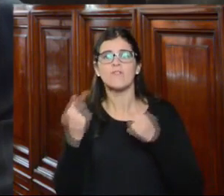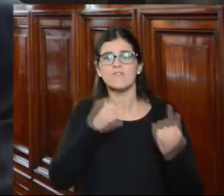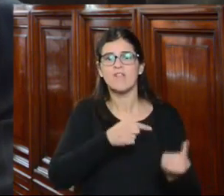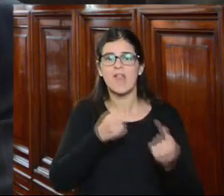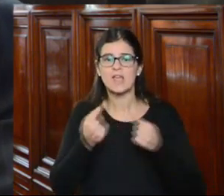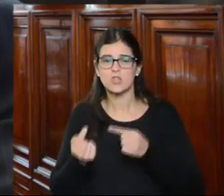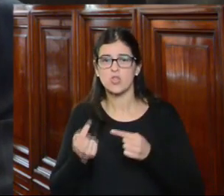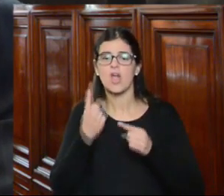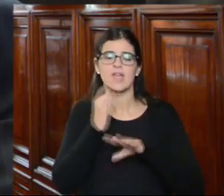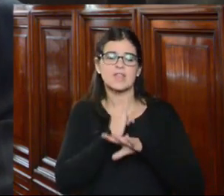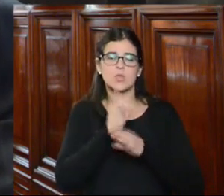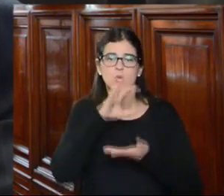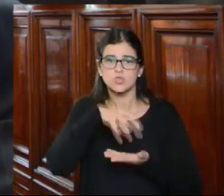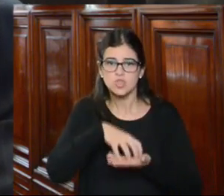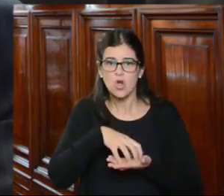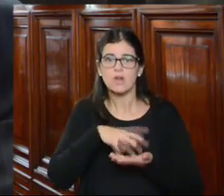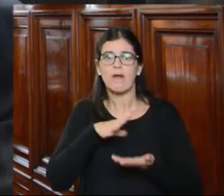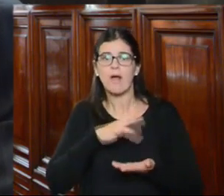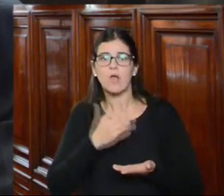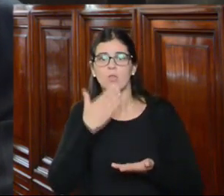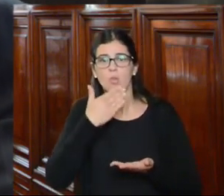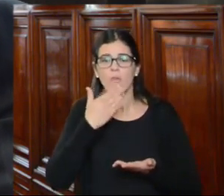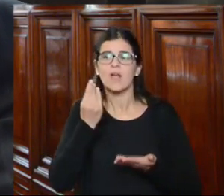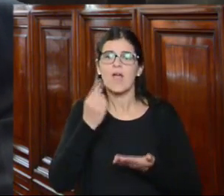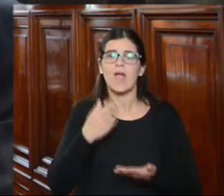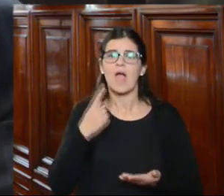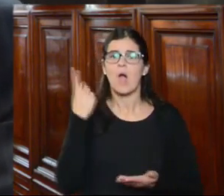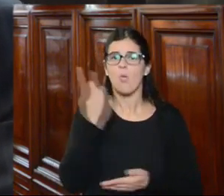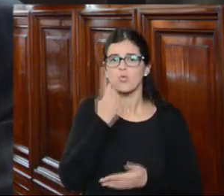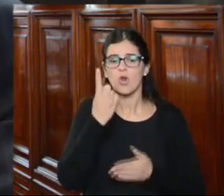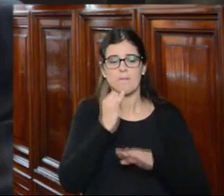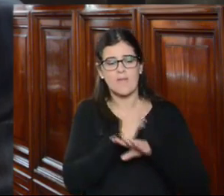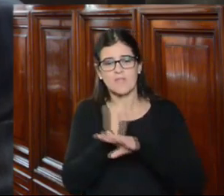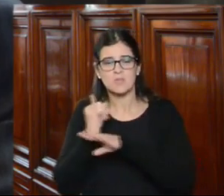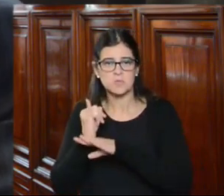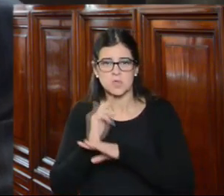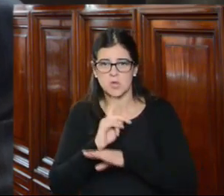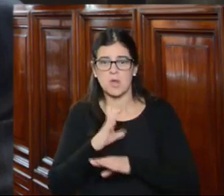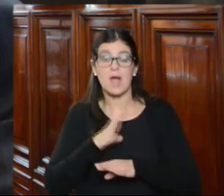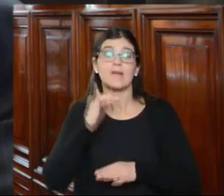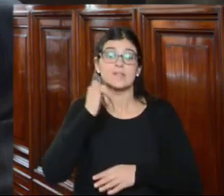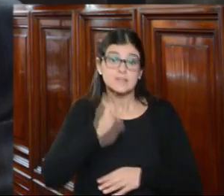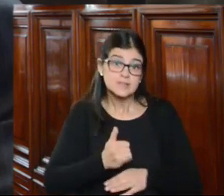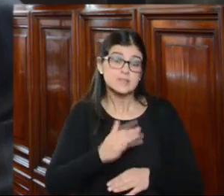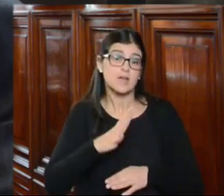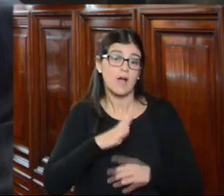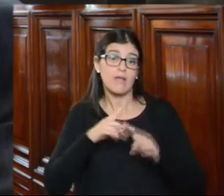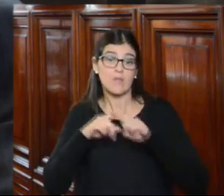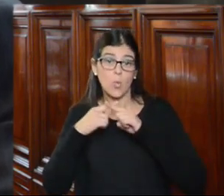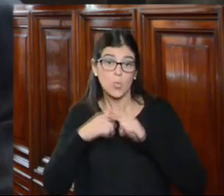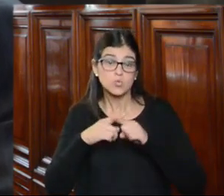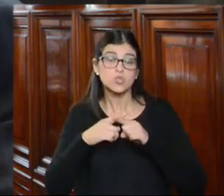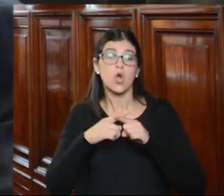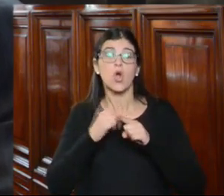instituciones que ponga en tela de juicio la autonomía de las instituciones está si en discusión los